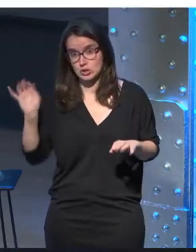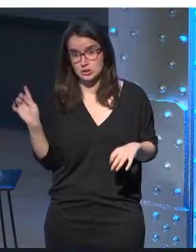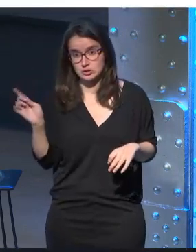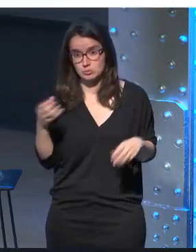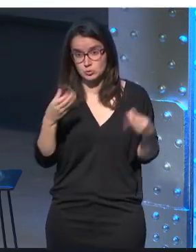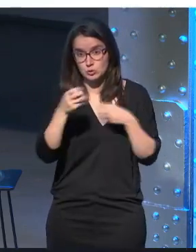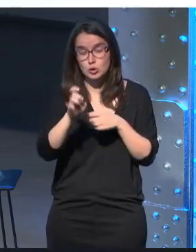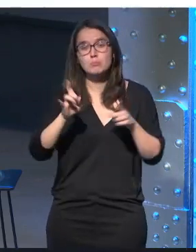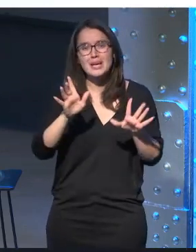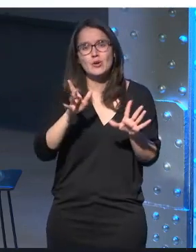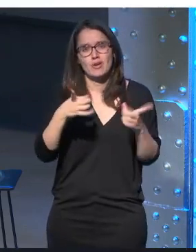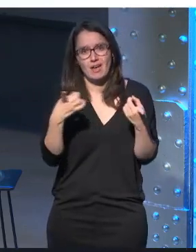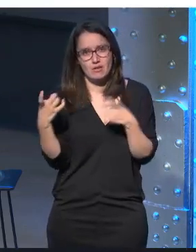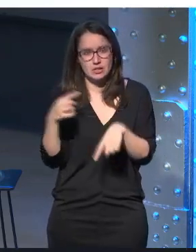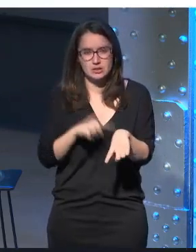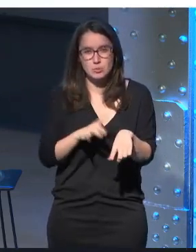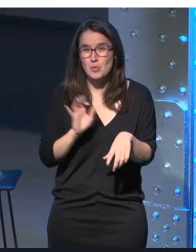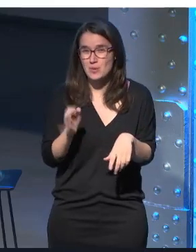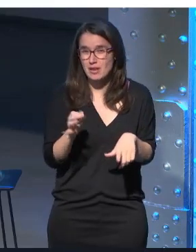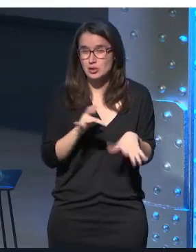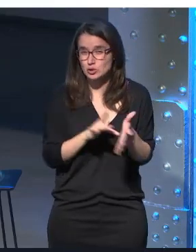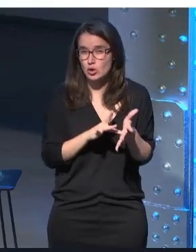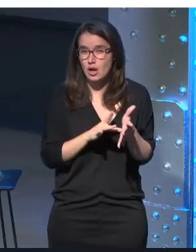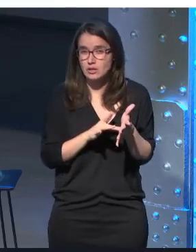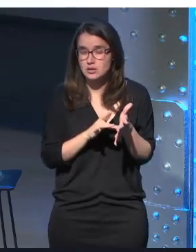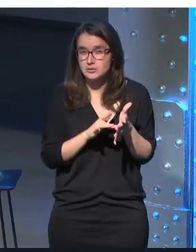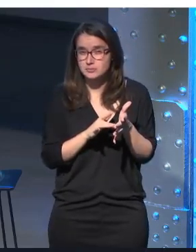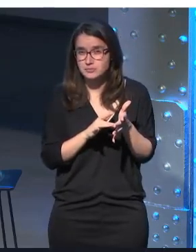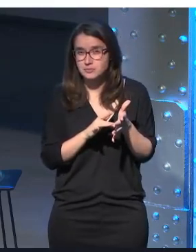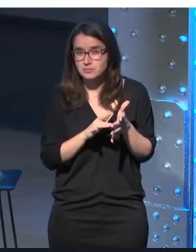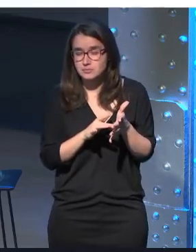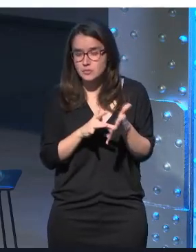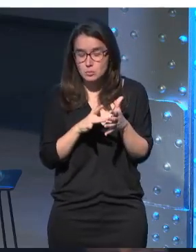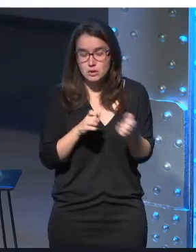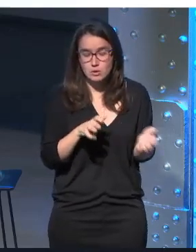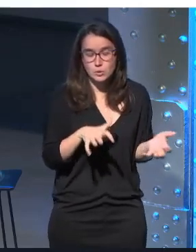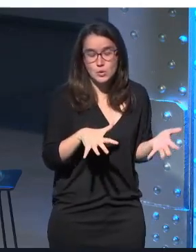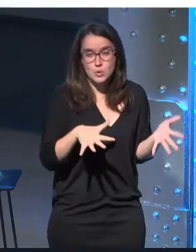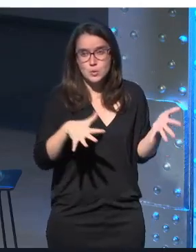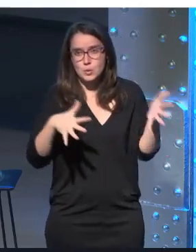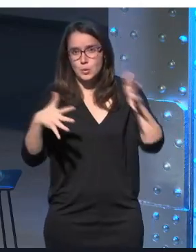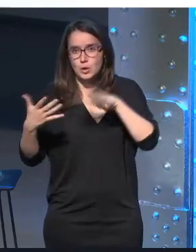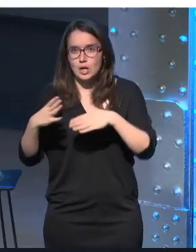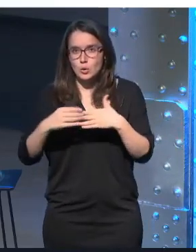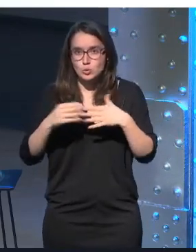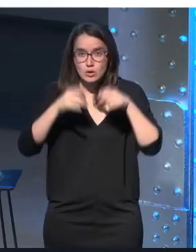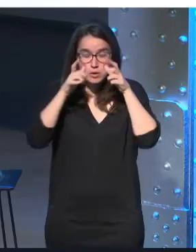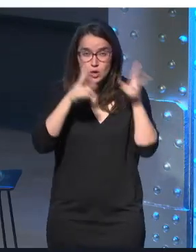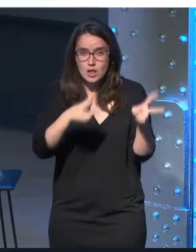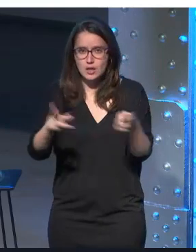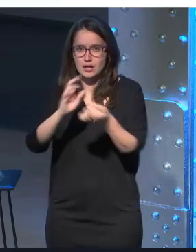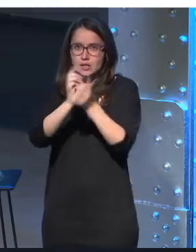¿vale? pero cierto tiempo es verdad que habrá un momento en que esa esa teletransportación del usuario cuando cabíamos de escena